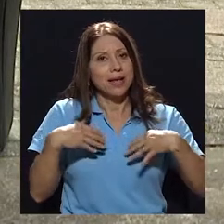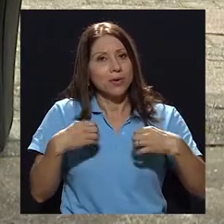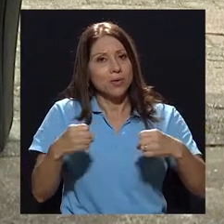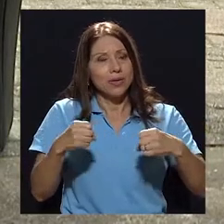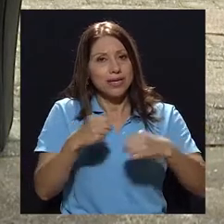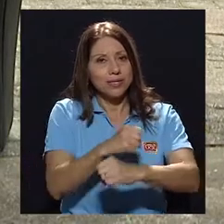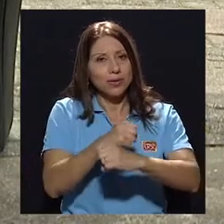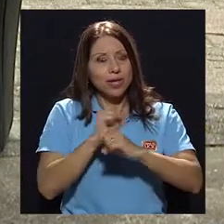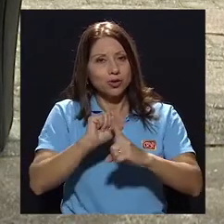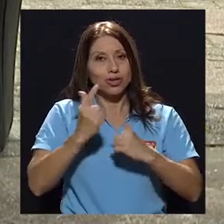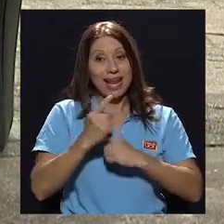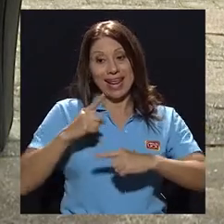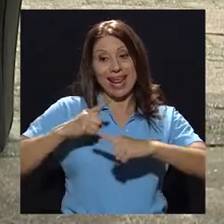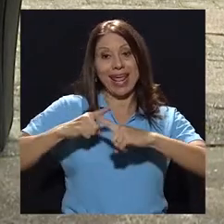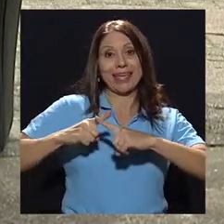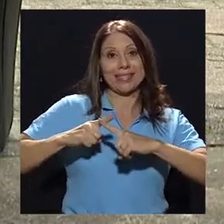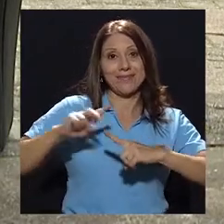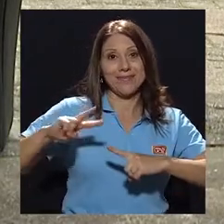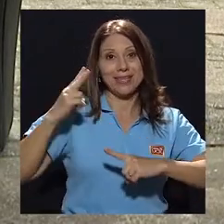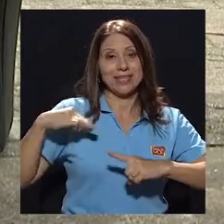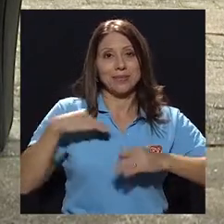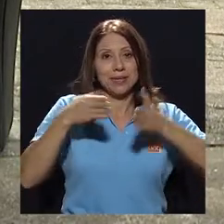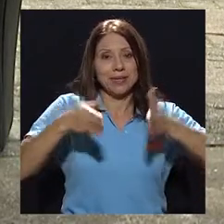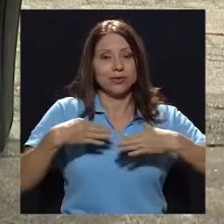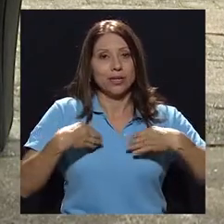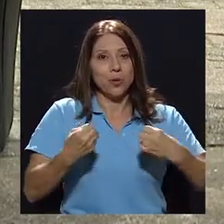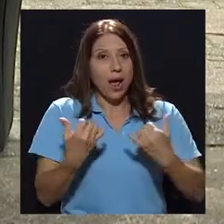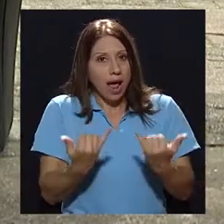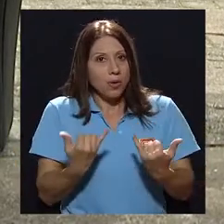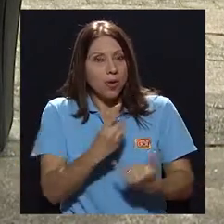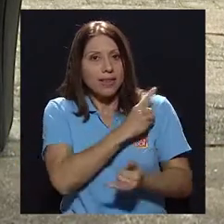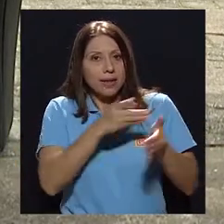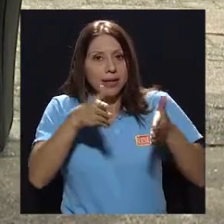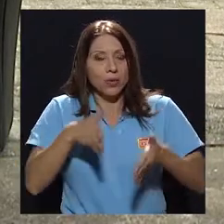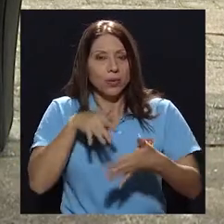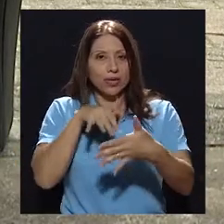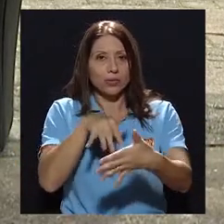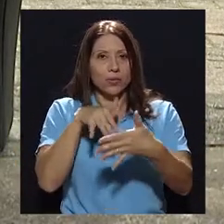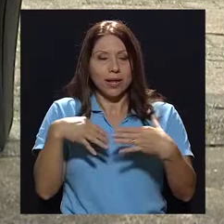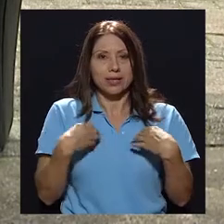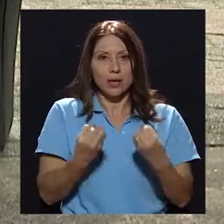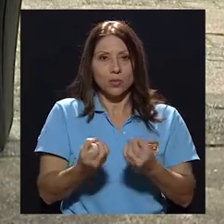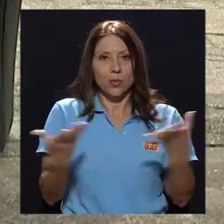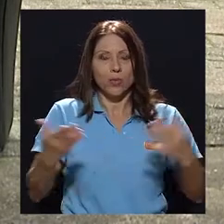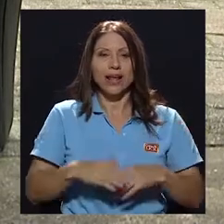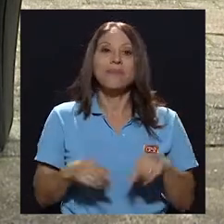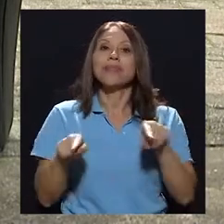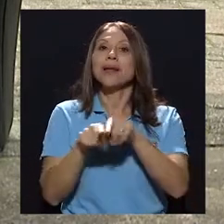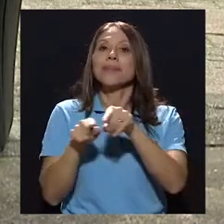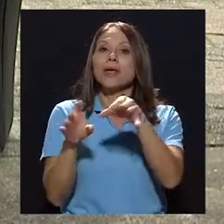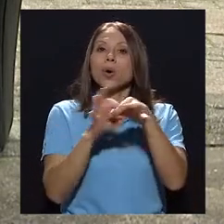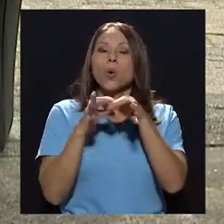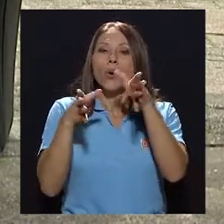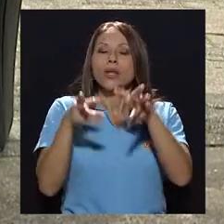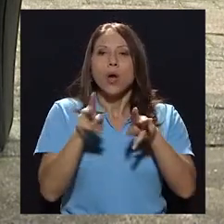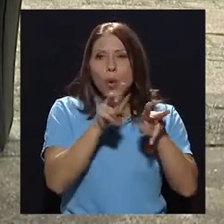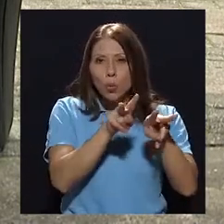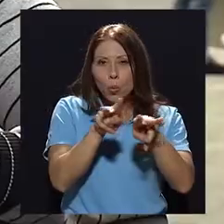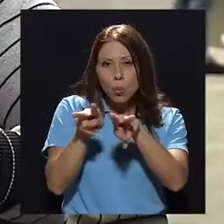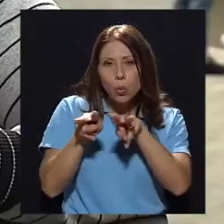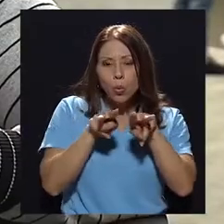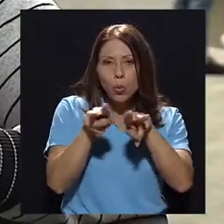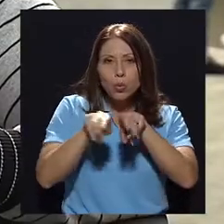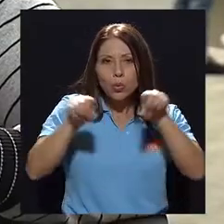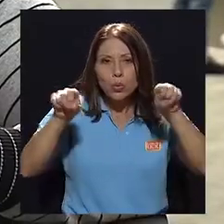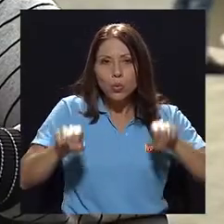social, ex viceministro de salud y actual director de la Escuela de Salud Pública. También coordina el observatorio de